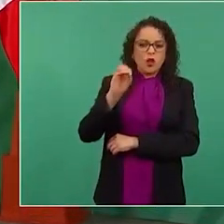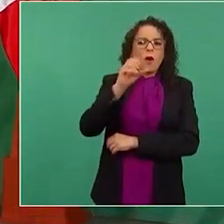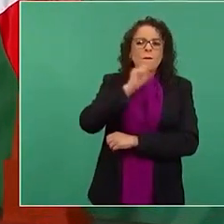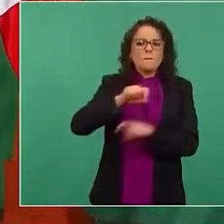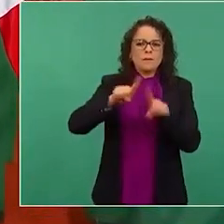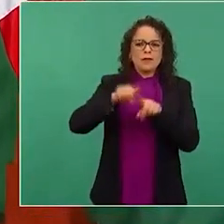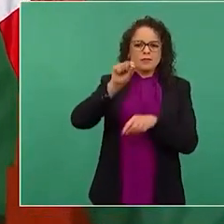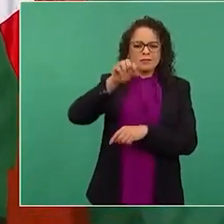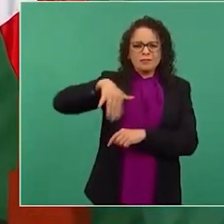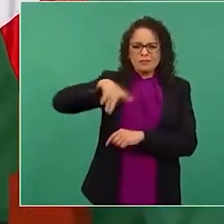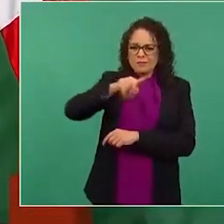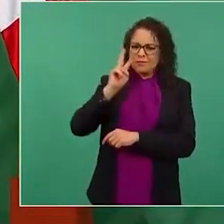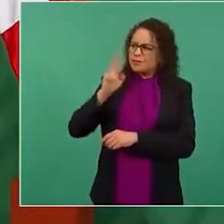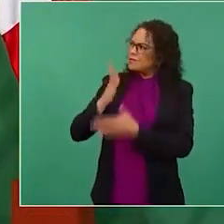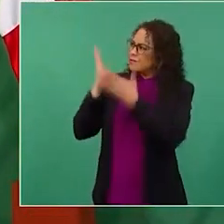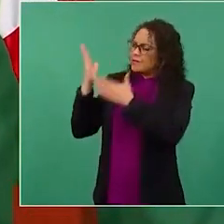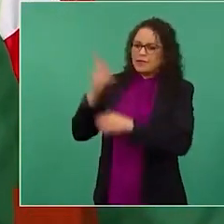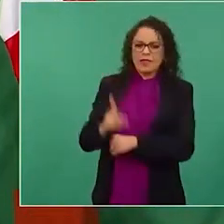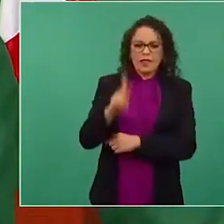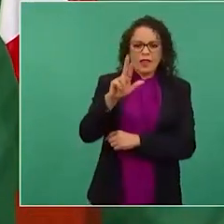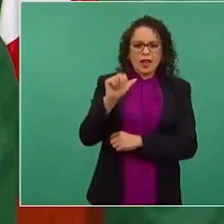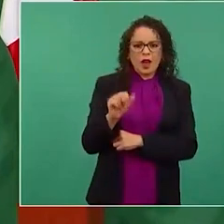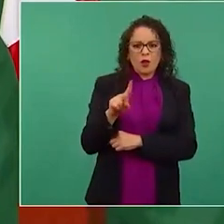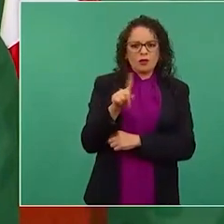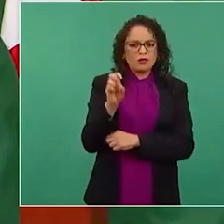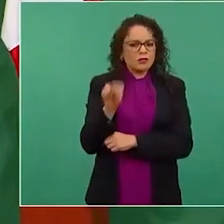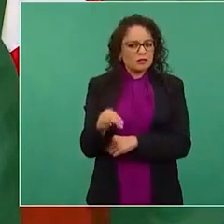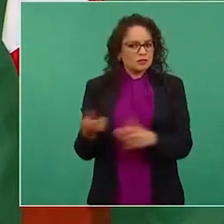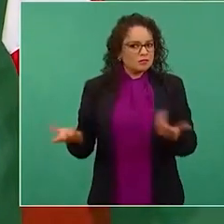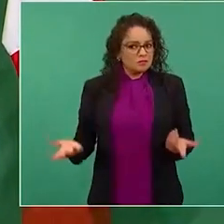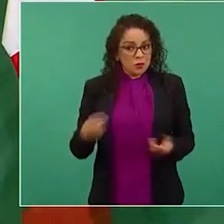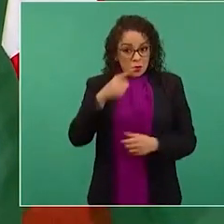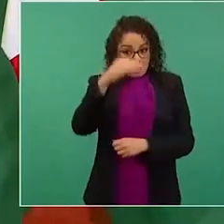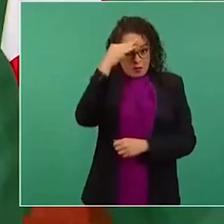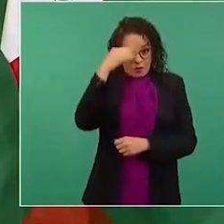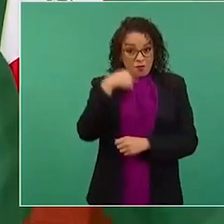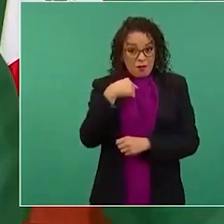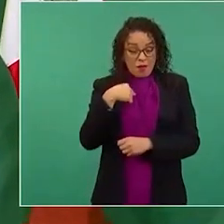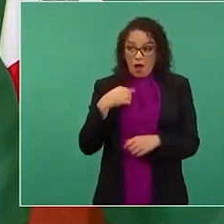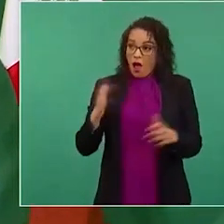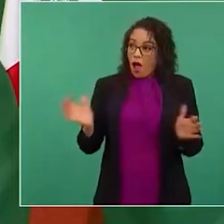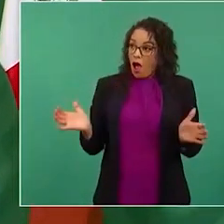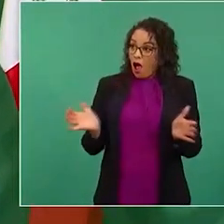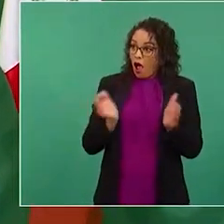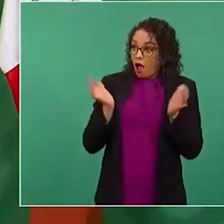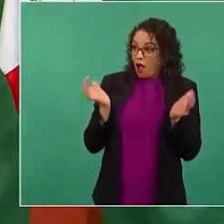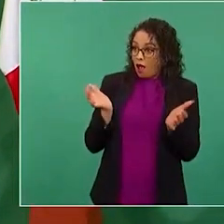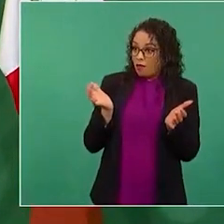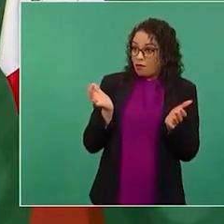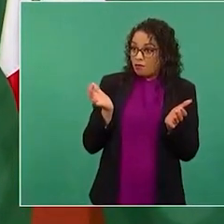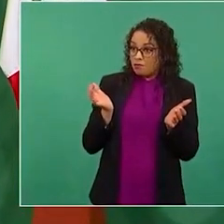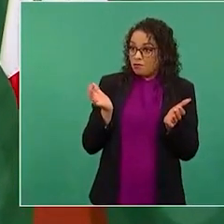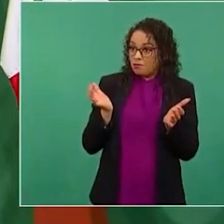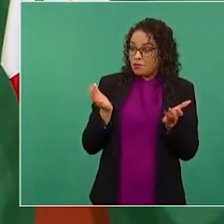¿Ustedes creen que a mí me sorprende el que Krause manipule una gráfica?